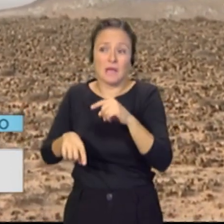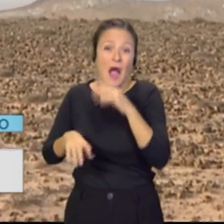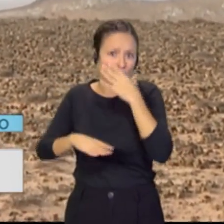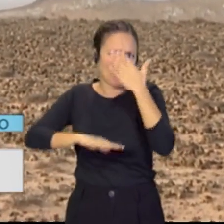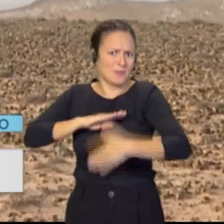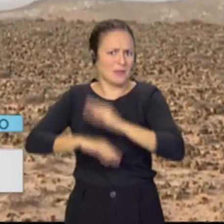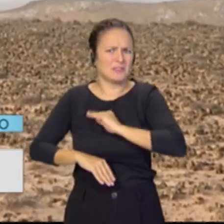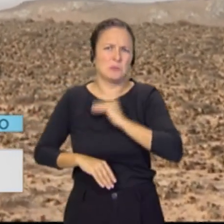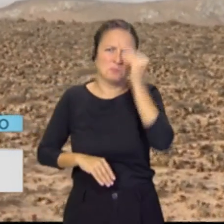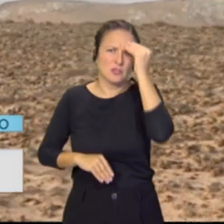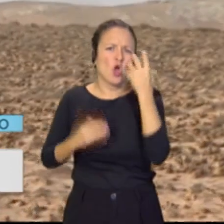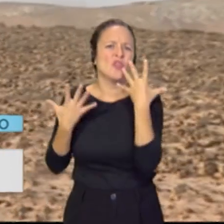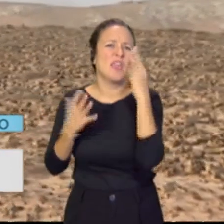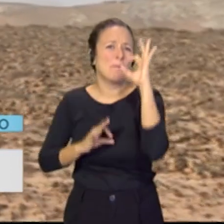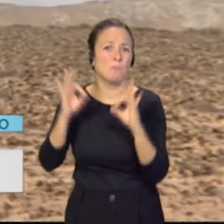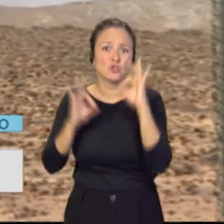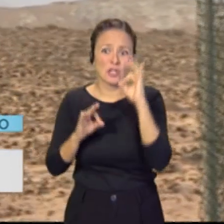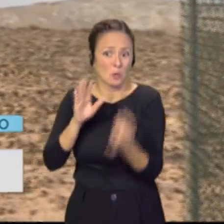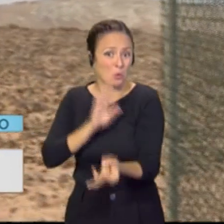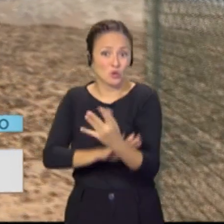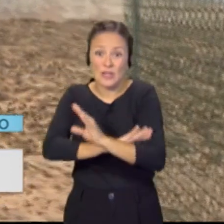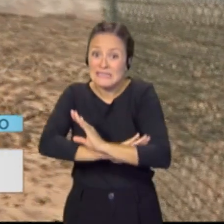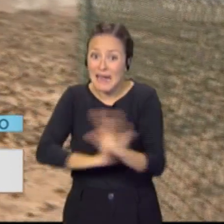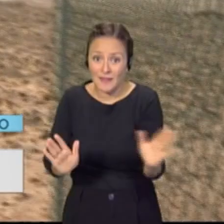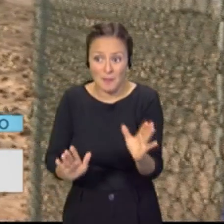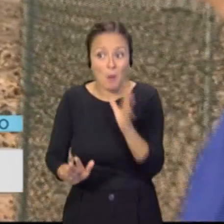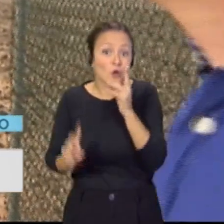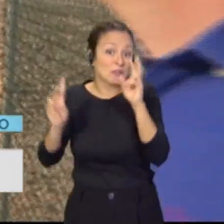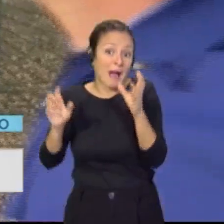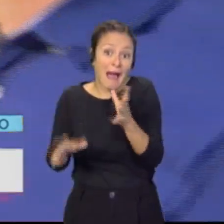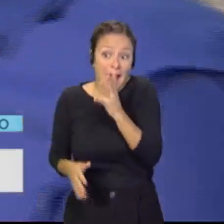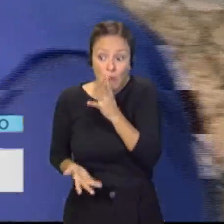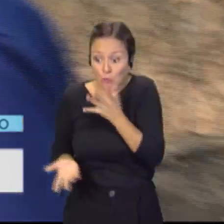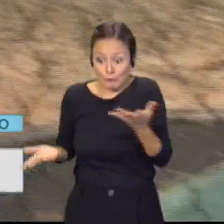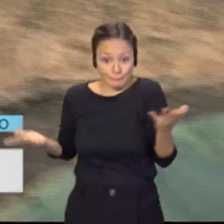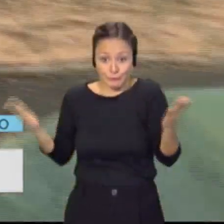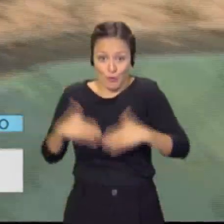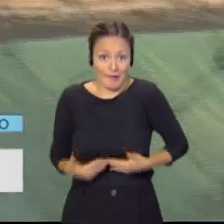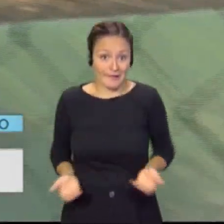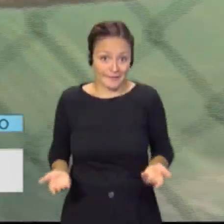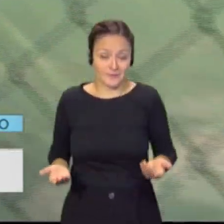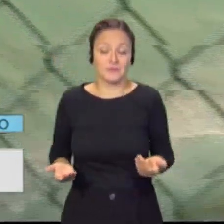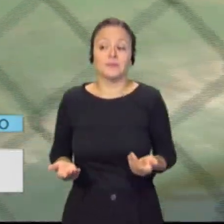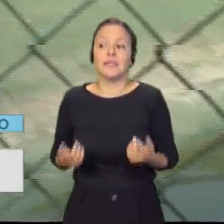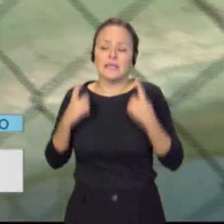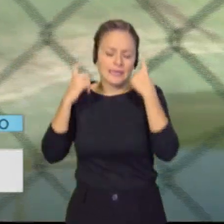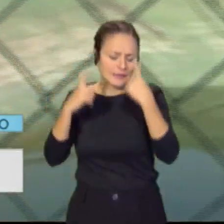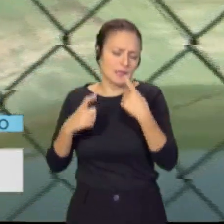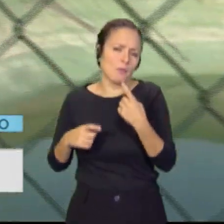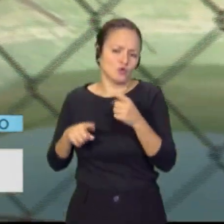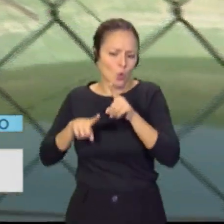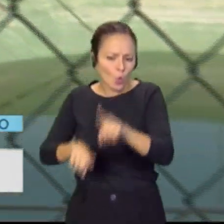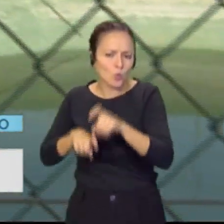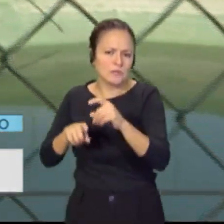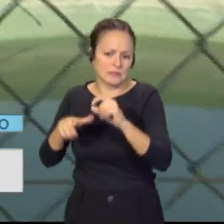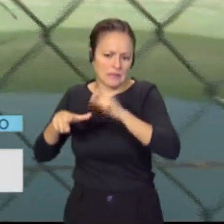un 10% de lo que podríamos producir por el tema del agua. Intentar de, por la poca agua que hay, pues hacer lo mejor posible los cultivos. Y